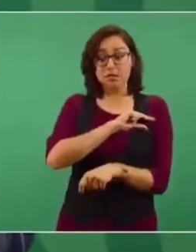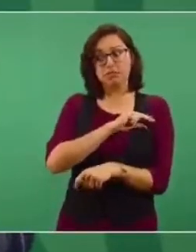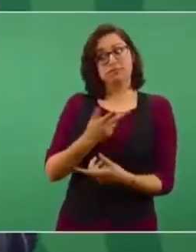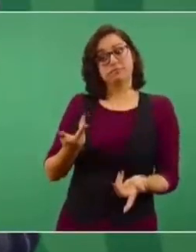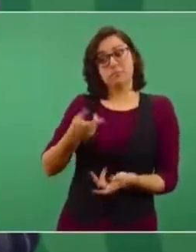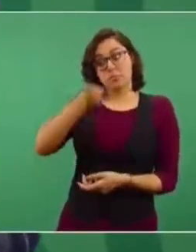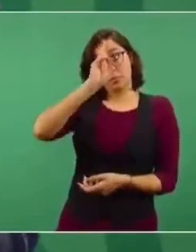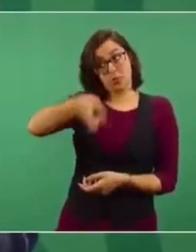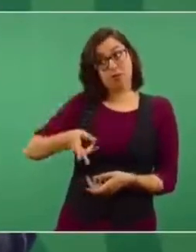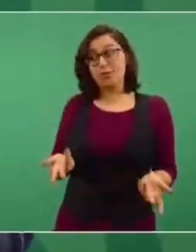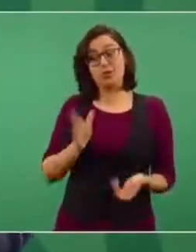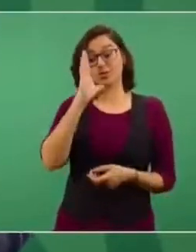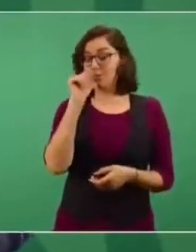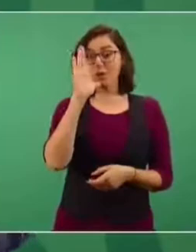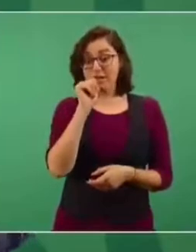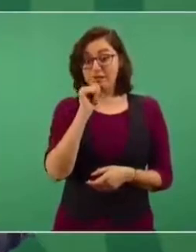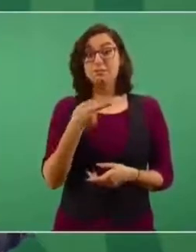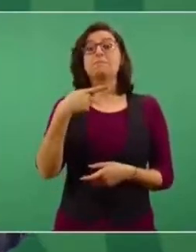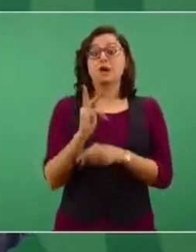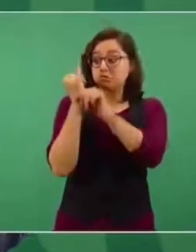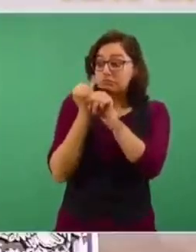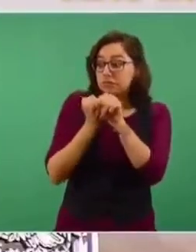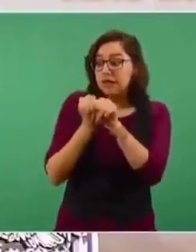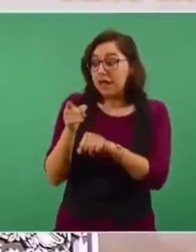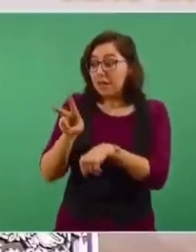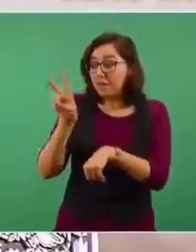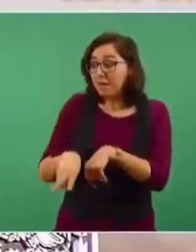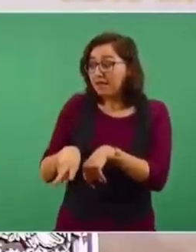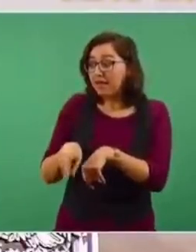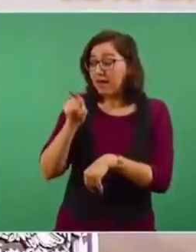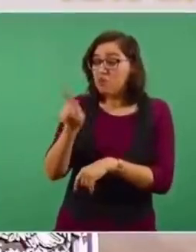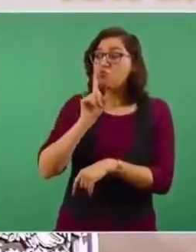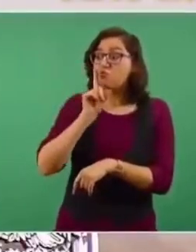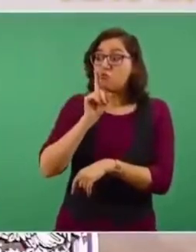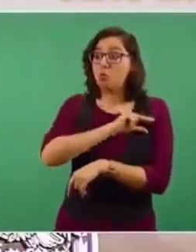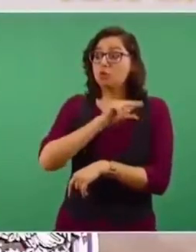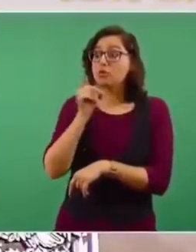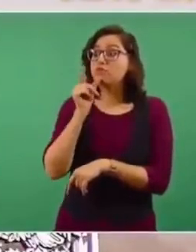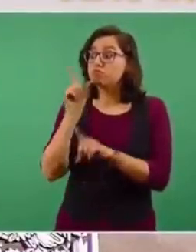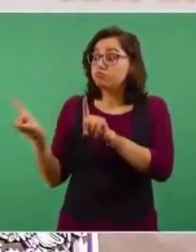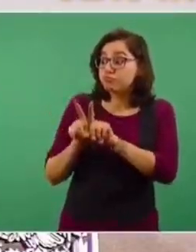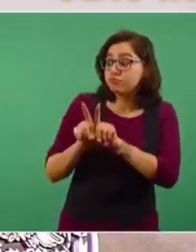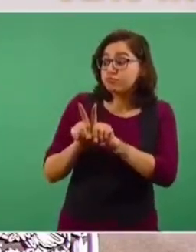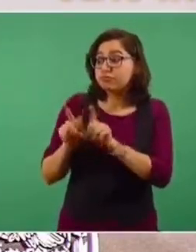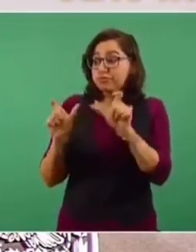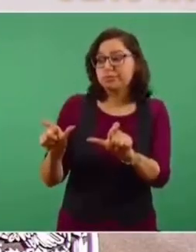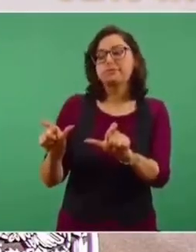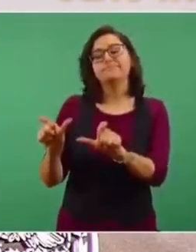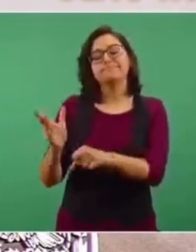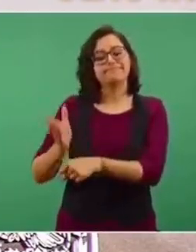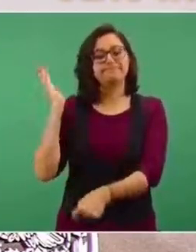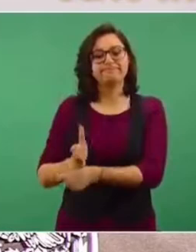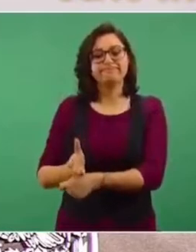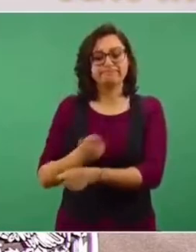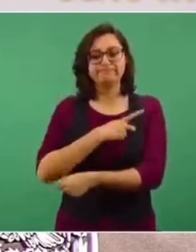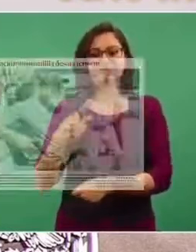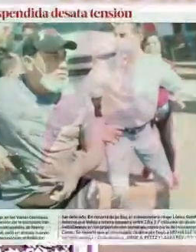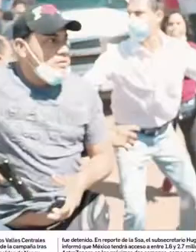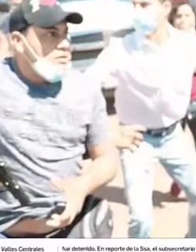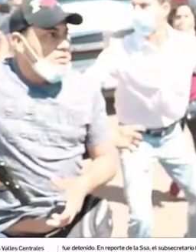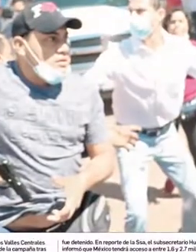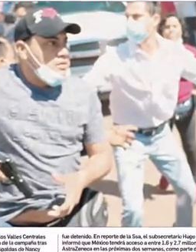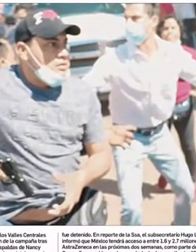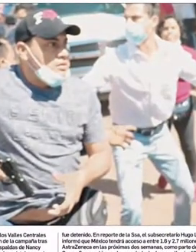la coordinadora tendría que ser sancionada, pero hay que verlo, porque hay